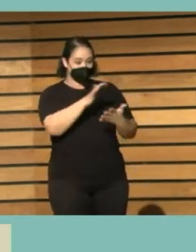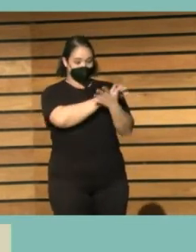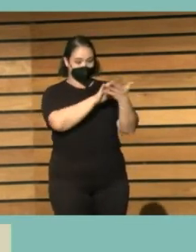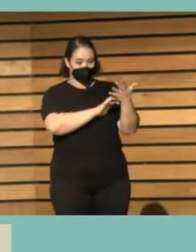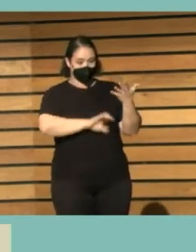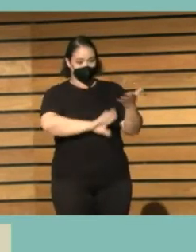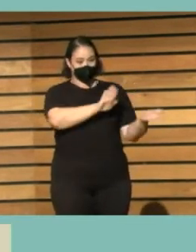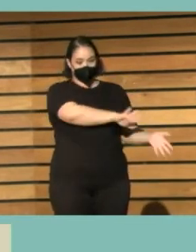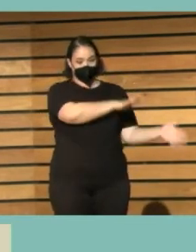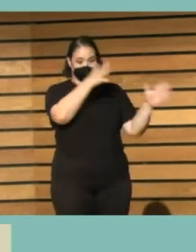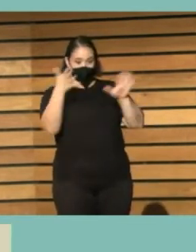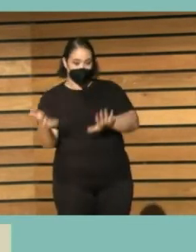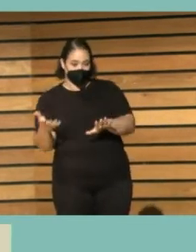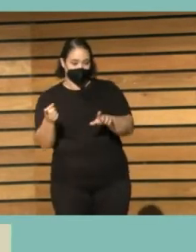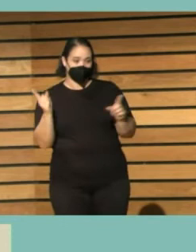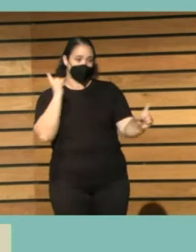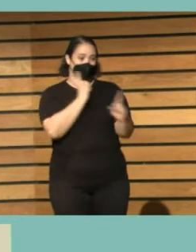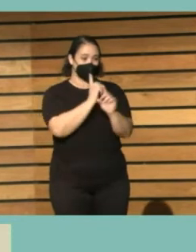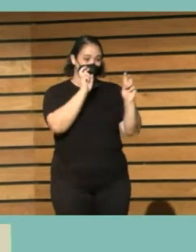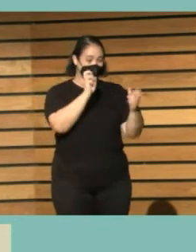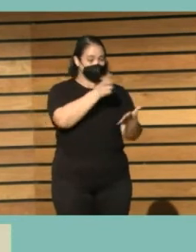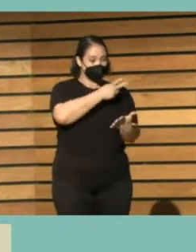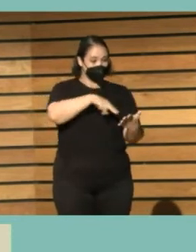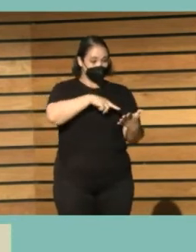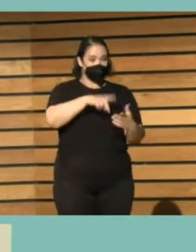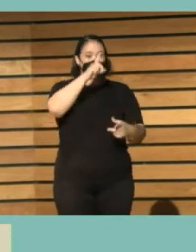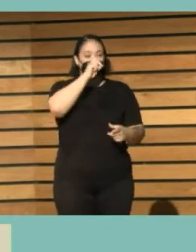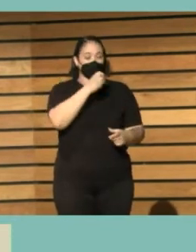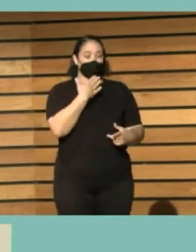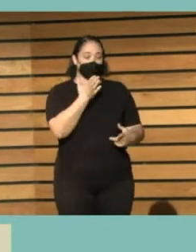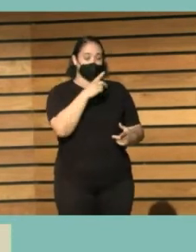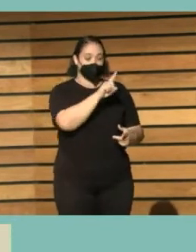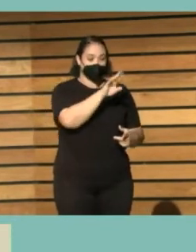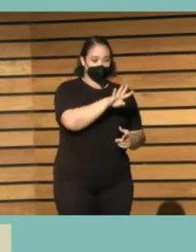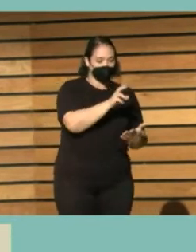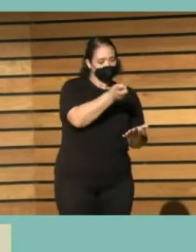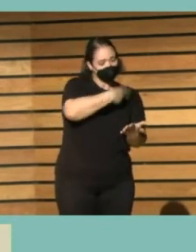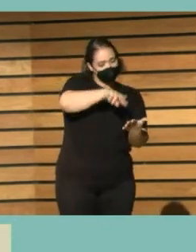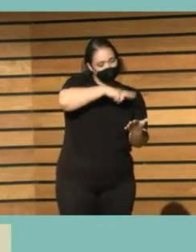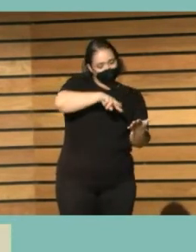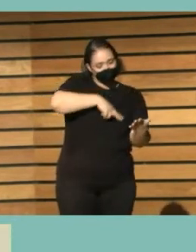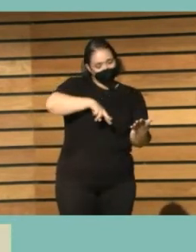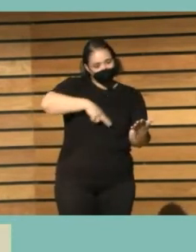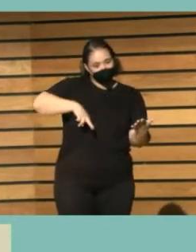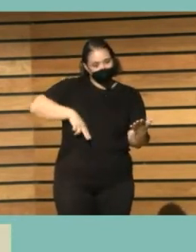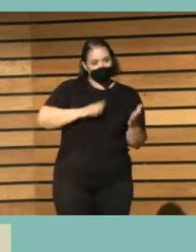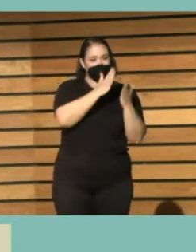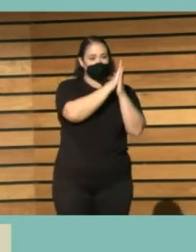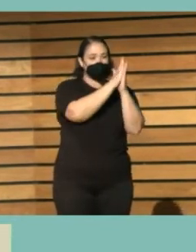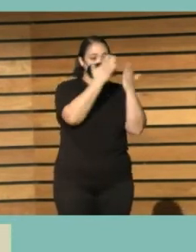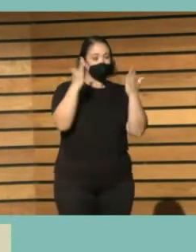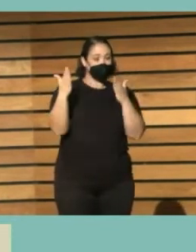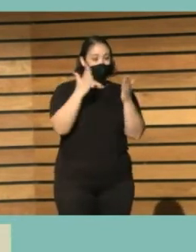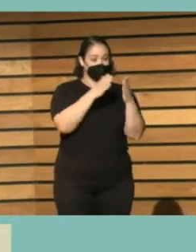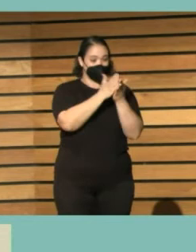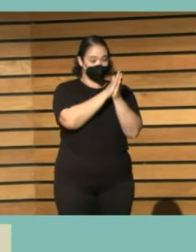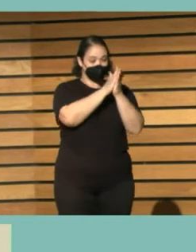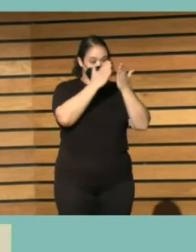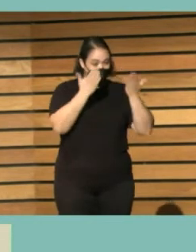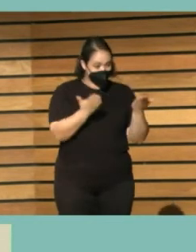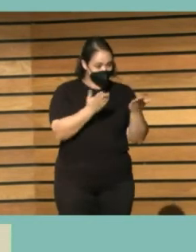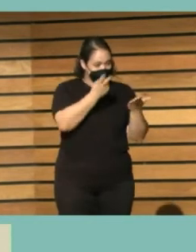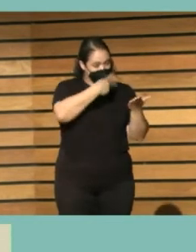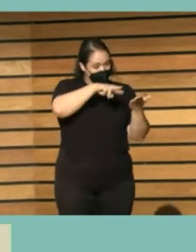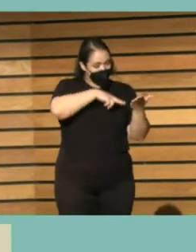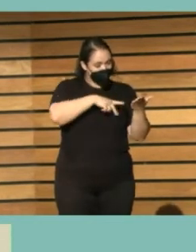libros que va en contra de la lectura porque a un chaval de 14 años que le hagan leer determinados libros le veta el